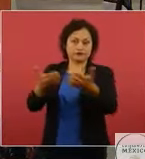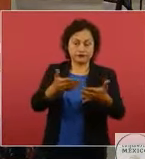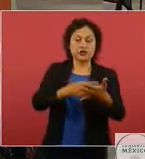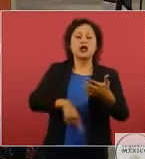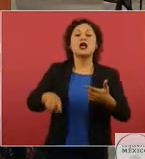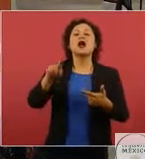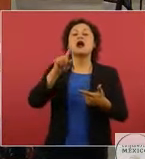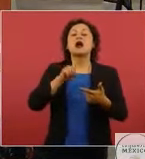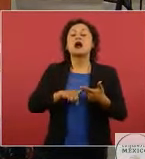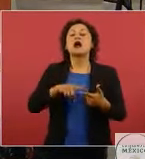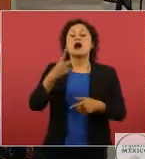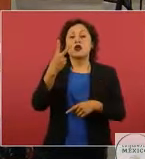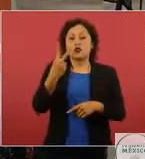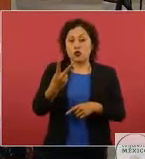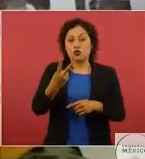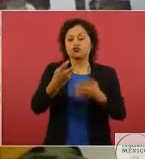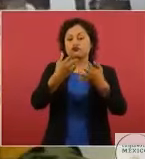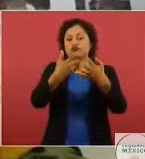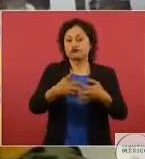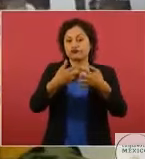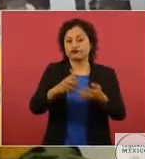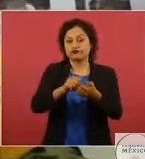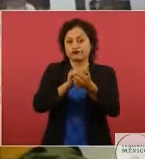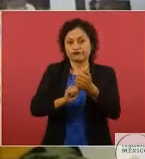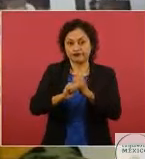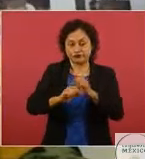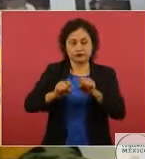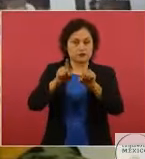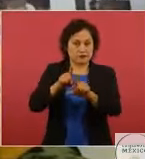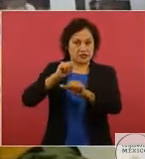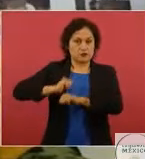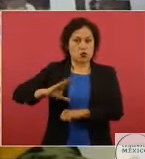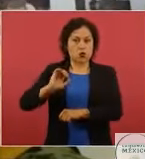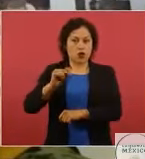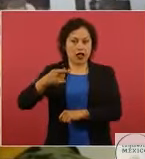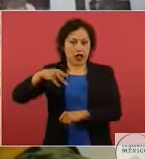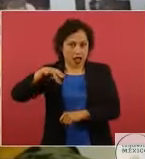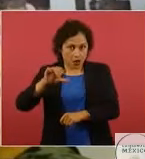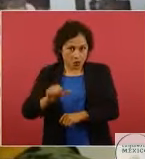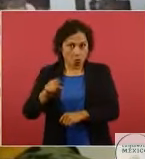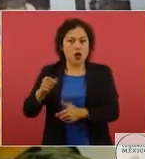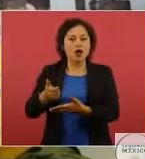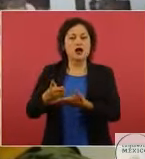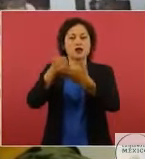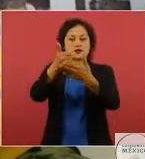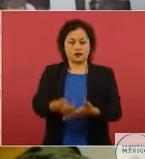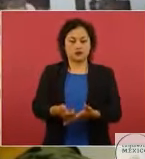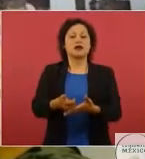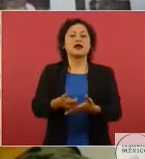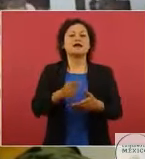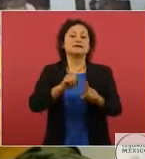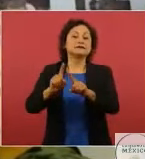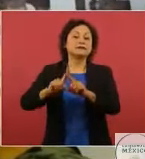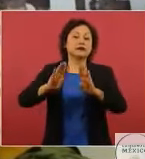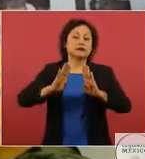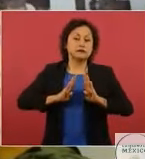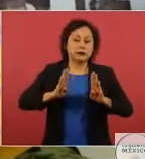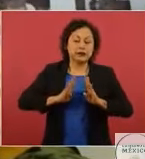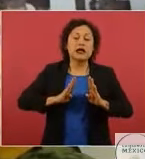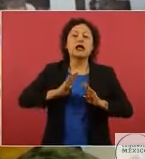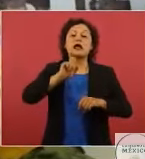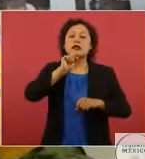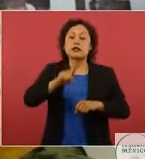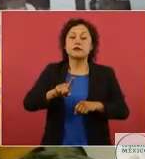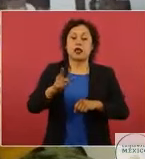potabilizadoras más de Conagua, cuatrocientos treinta elementos militares, diez binomios canófilos de